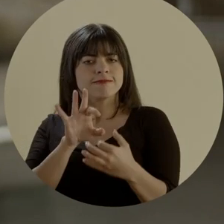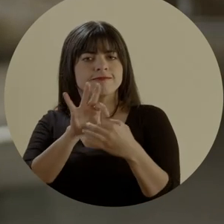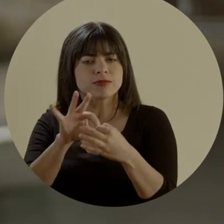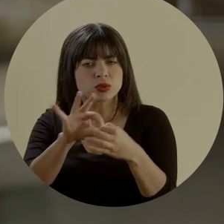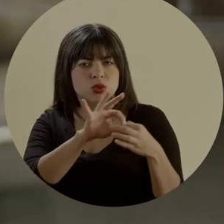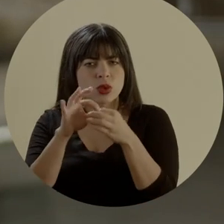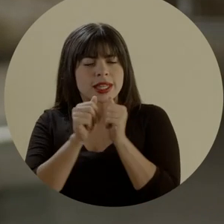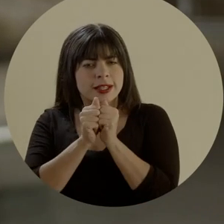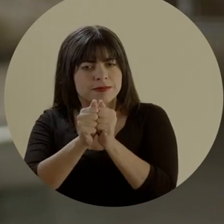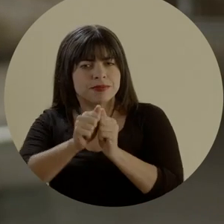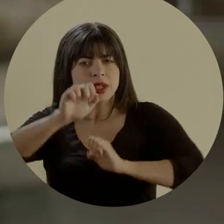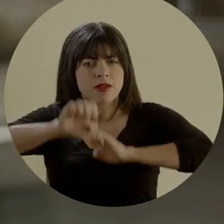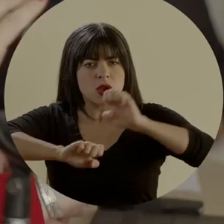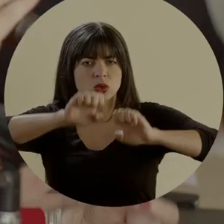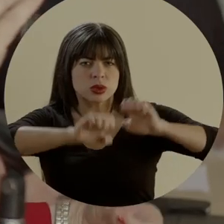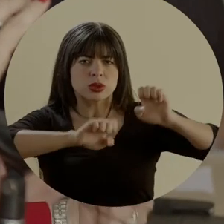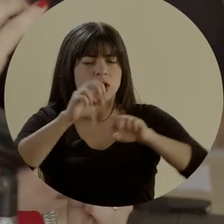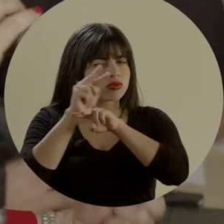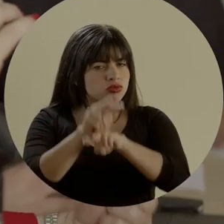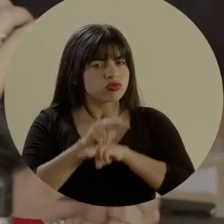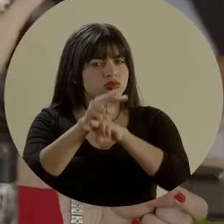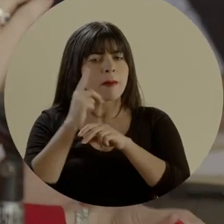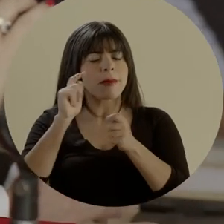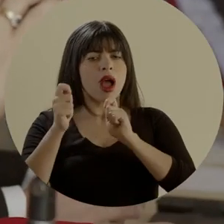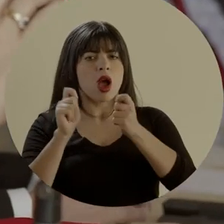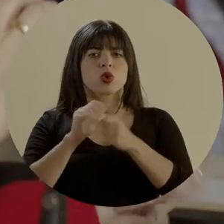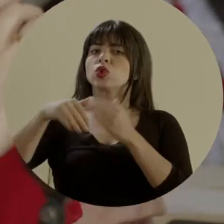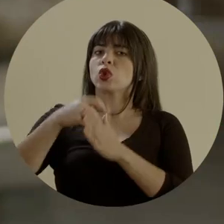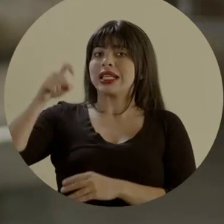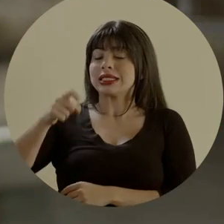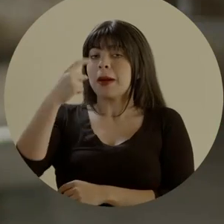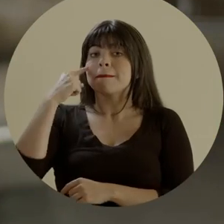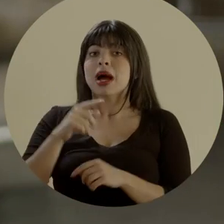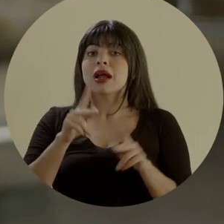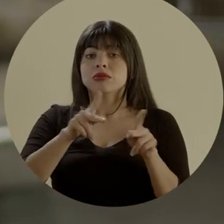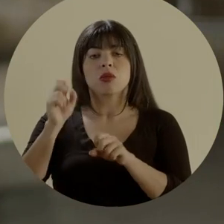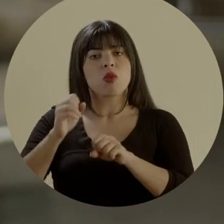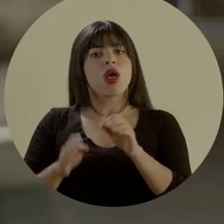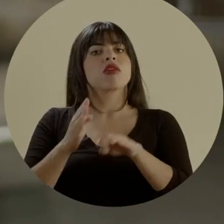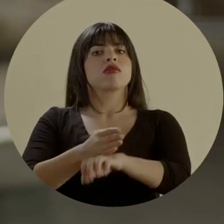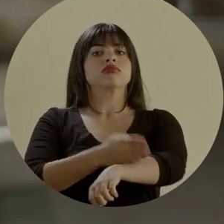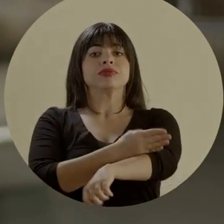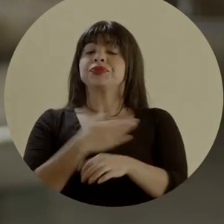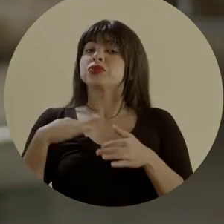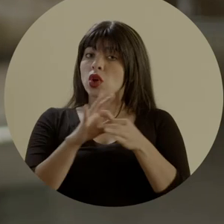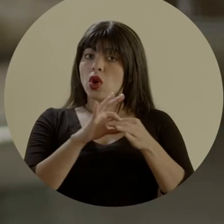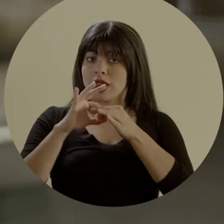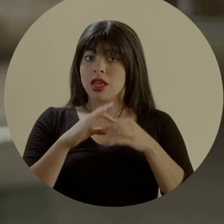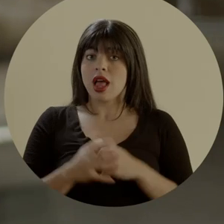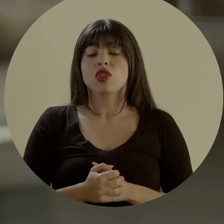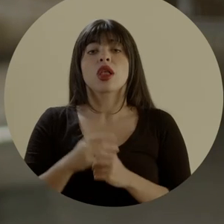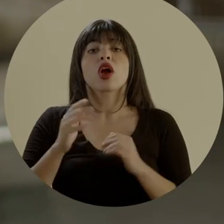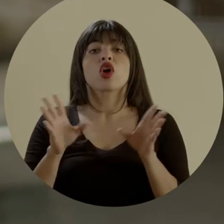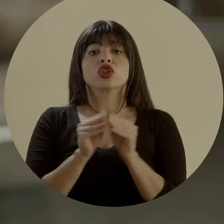con el fin de hacer los ajustes necesarios que vayan surgiendo. Como coordinadora del Consejo Presidencial Social, donde se